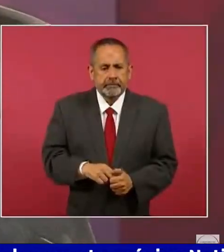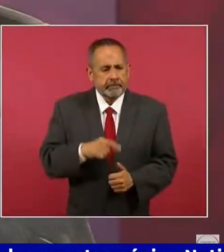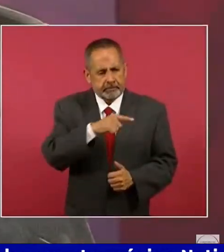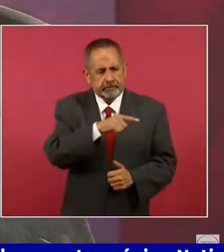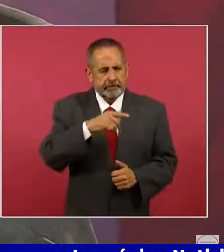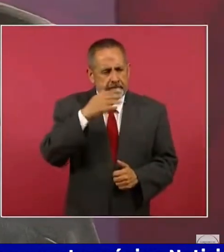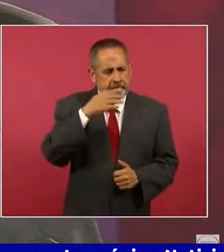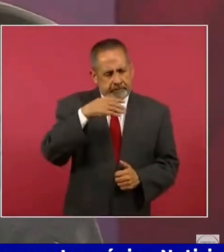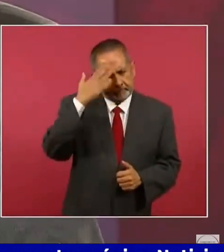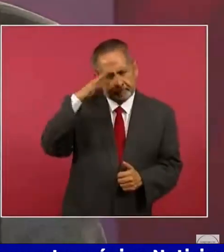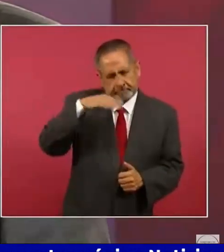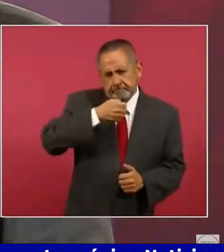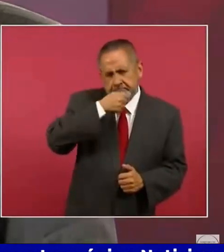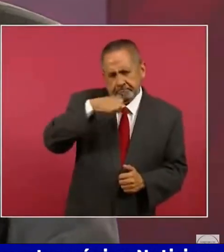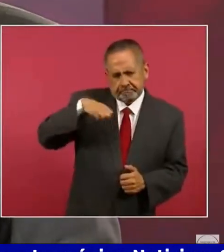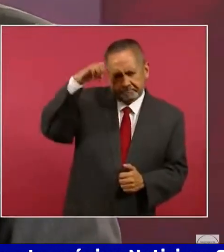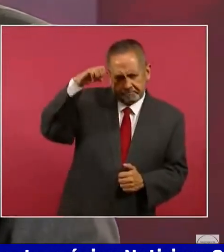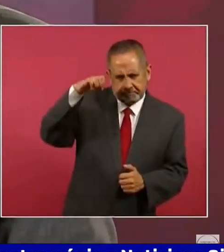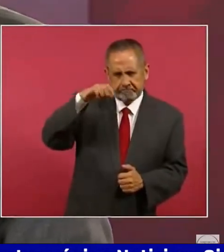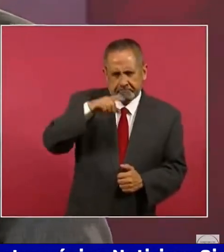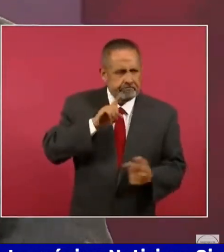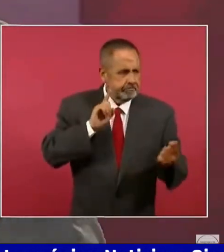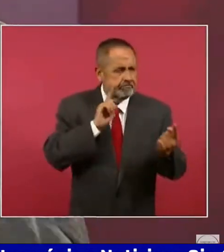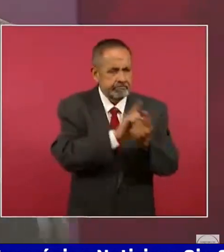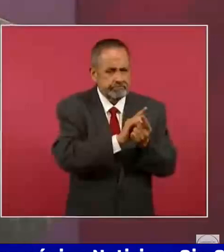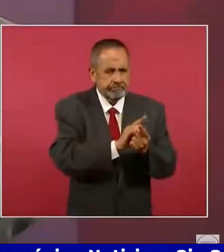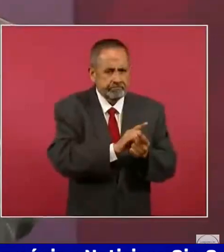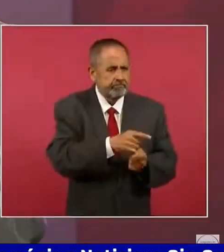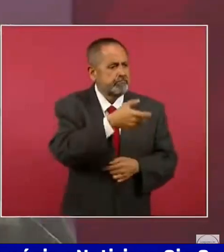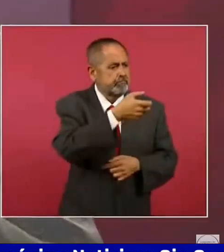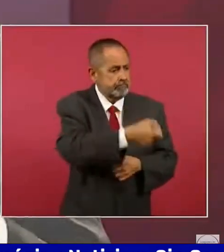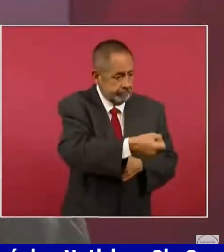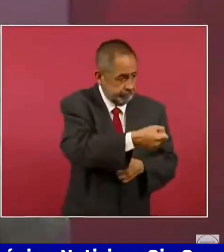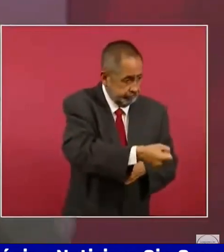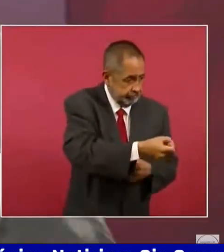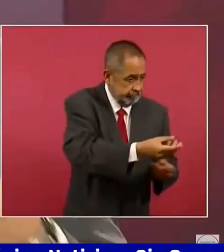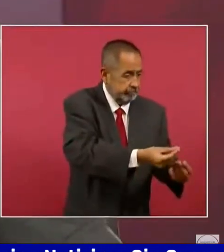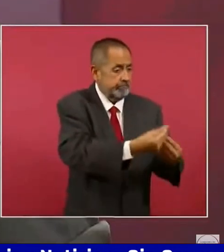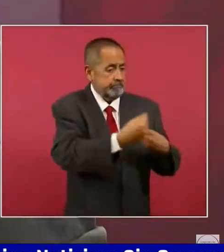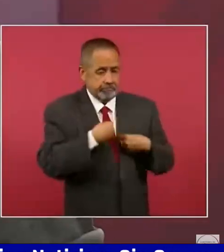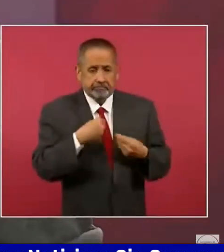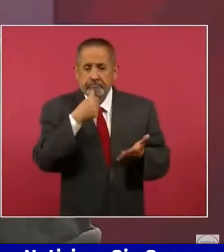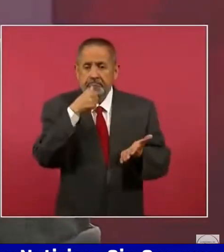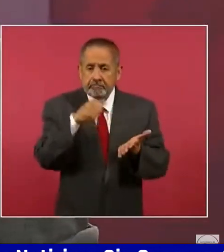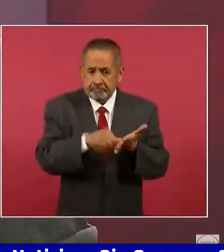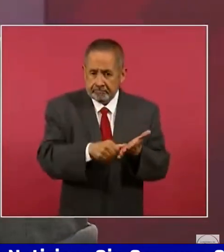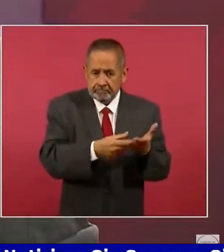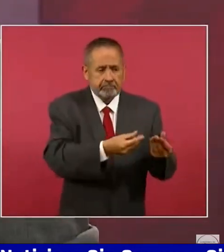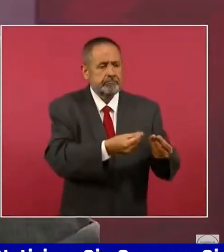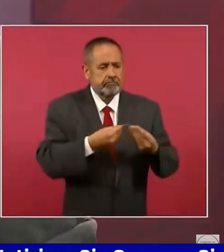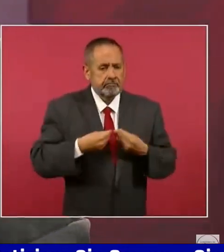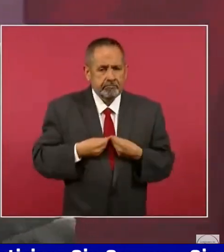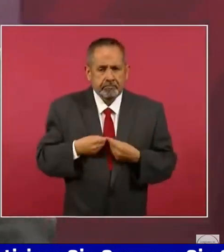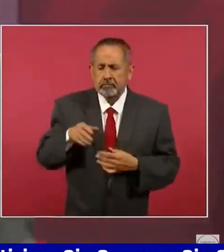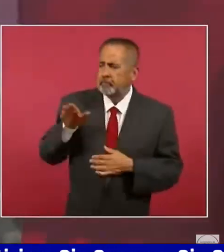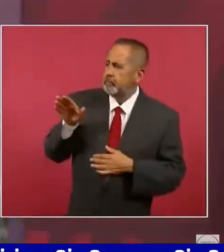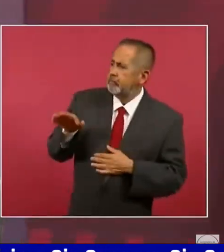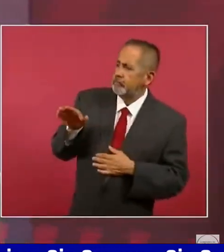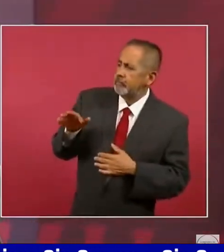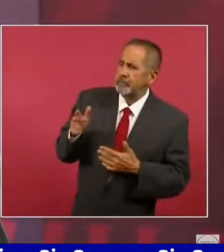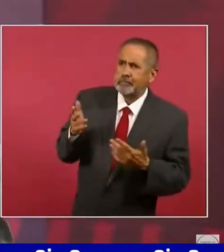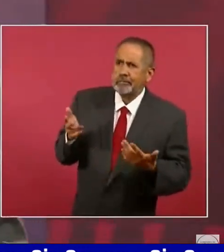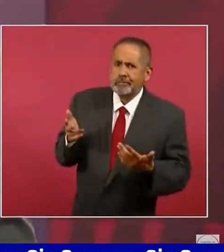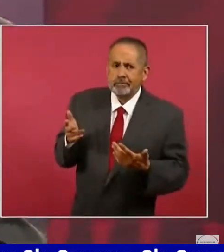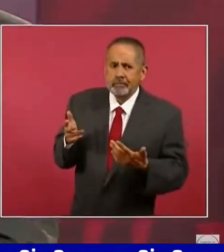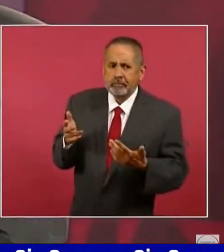una señora mayor. Y la saludé y me dio la carta y me dijo, es que no permiten